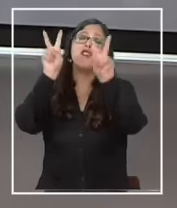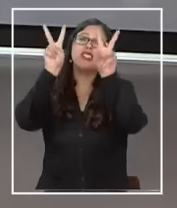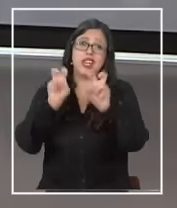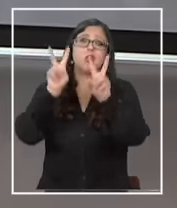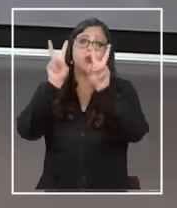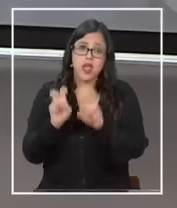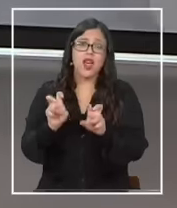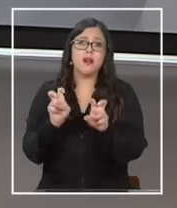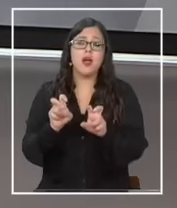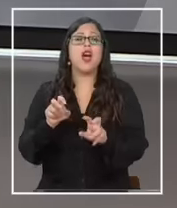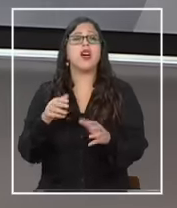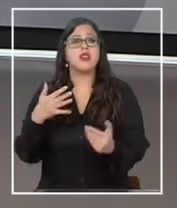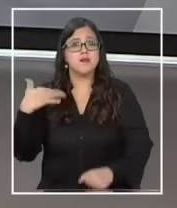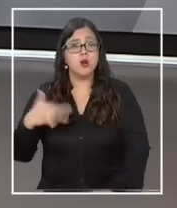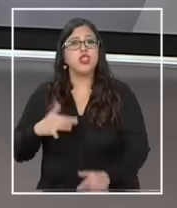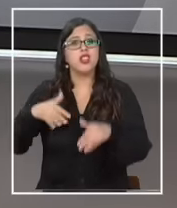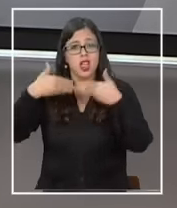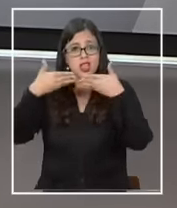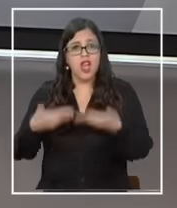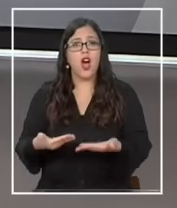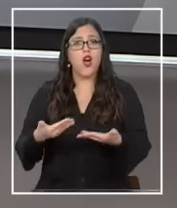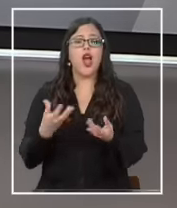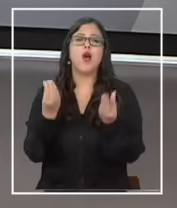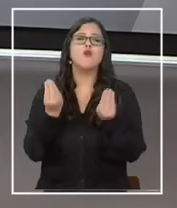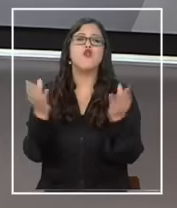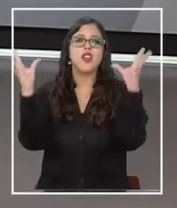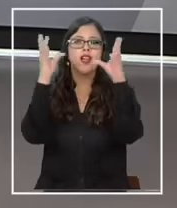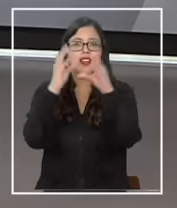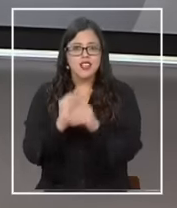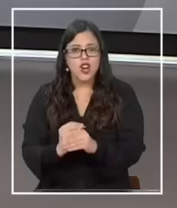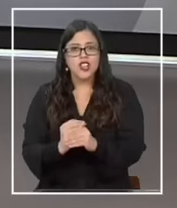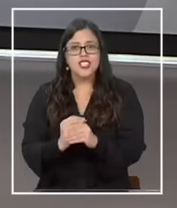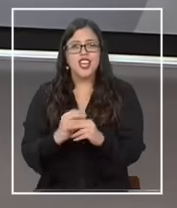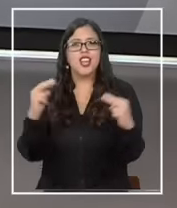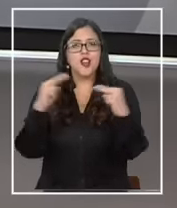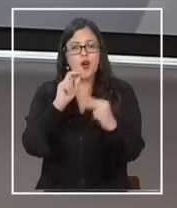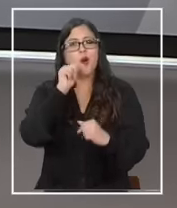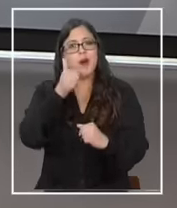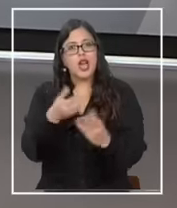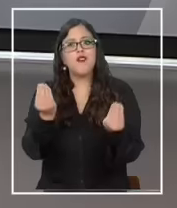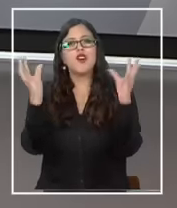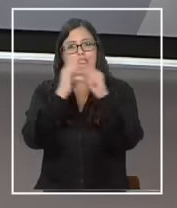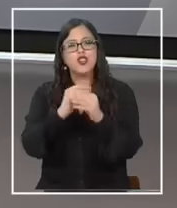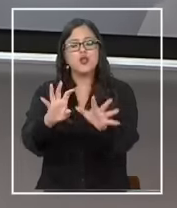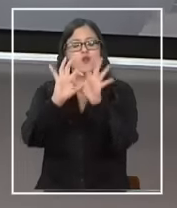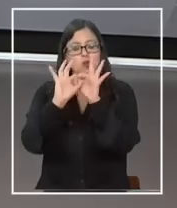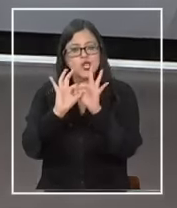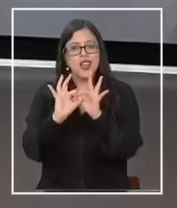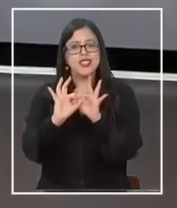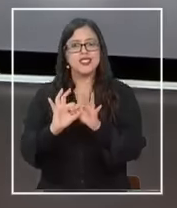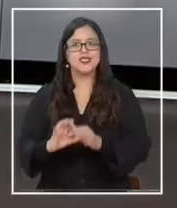esto es el tema de este momento que tengan buenas noches y nos vemos mañana buenas noches muchas gracias gracias